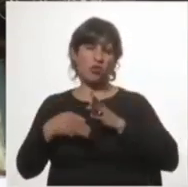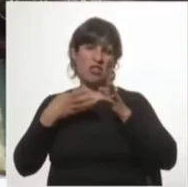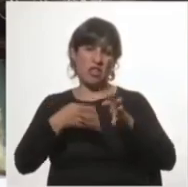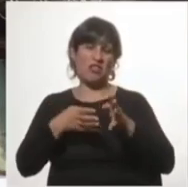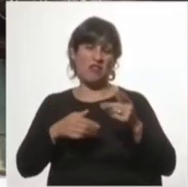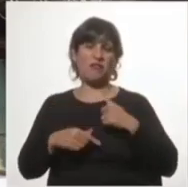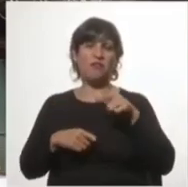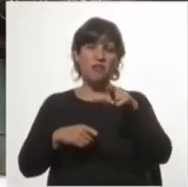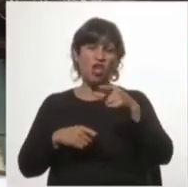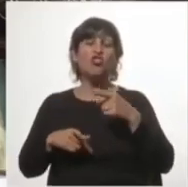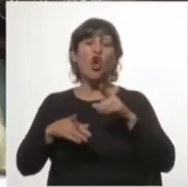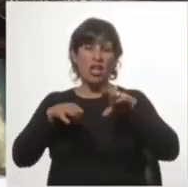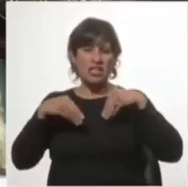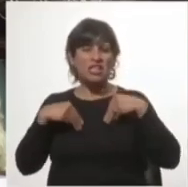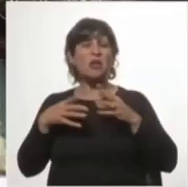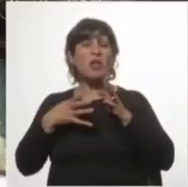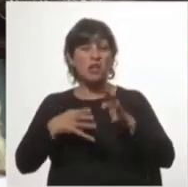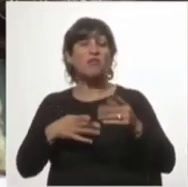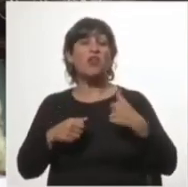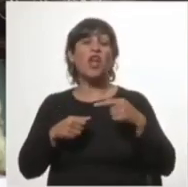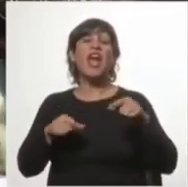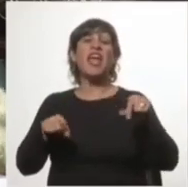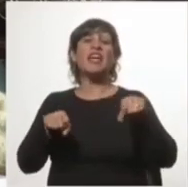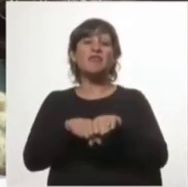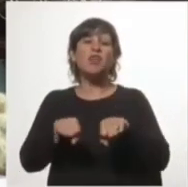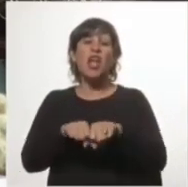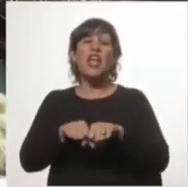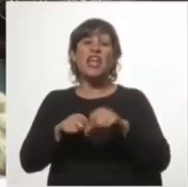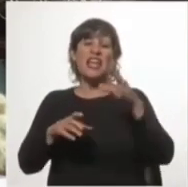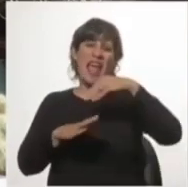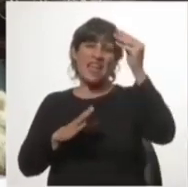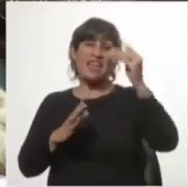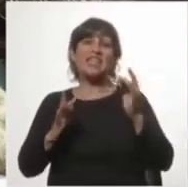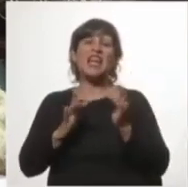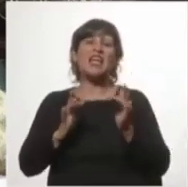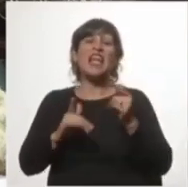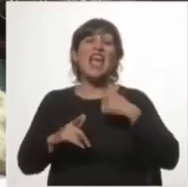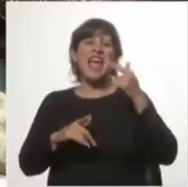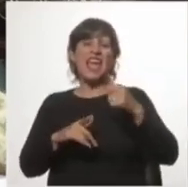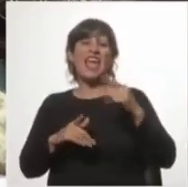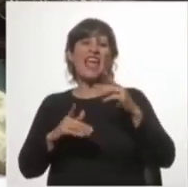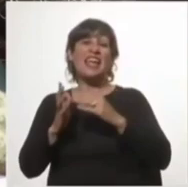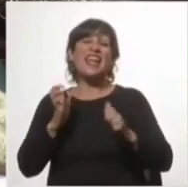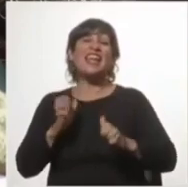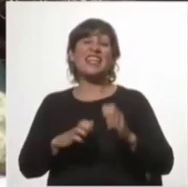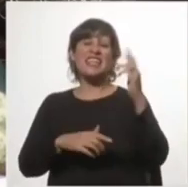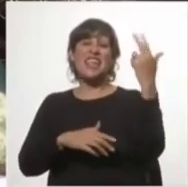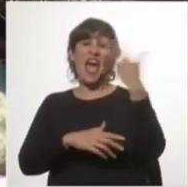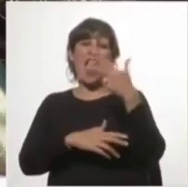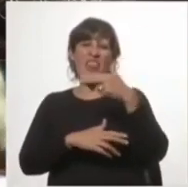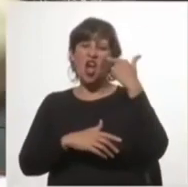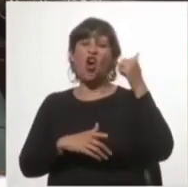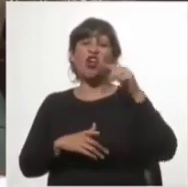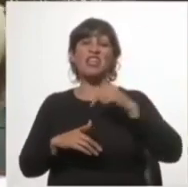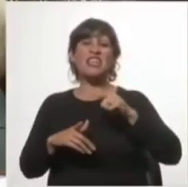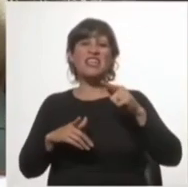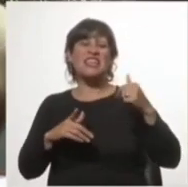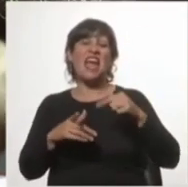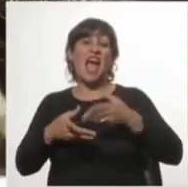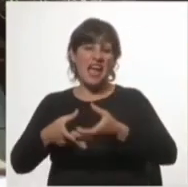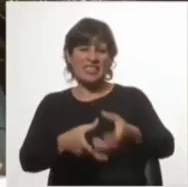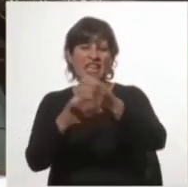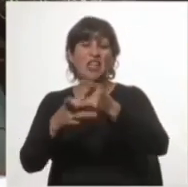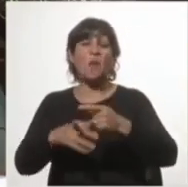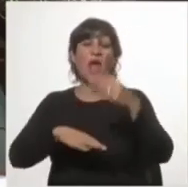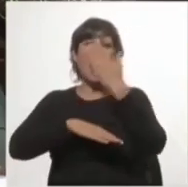Bien, Acepto ese desafío en fibra óptica, acepto ese desafío en energía eólica, en saneamiento, en carreteras, en carga